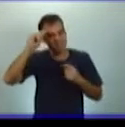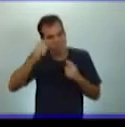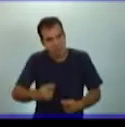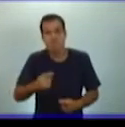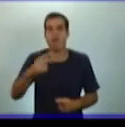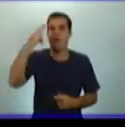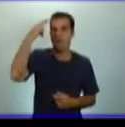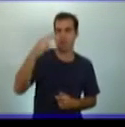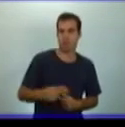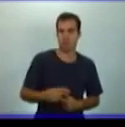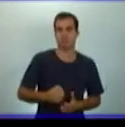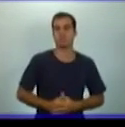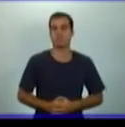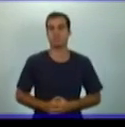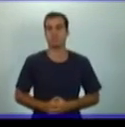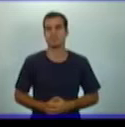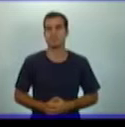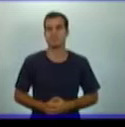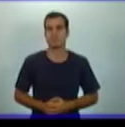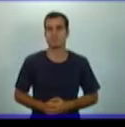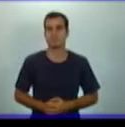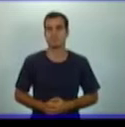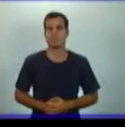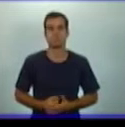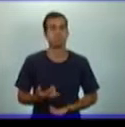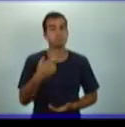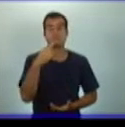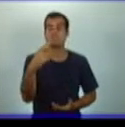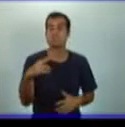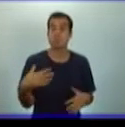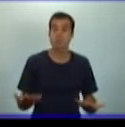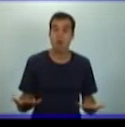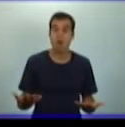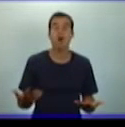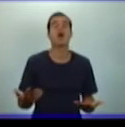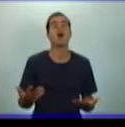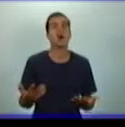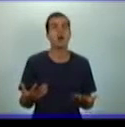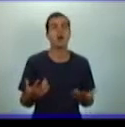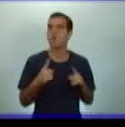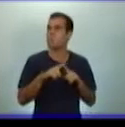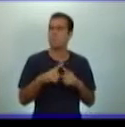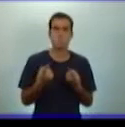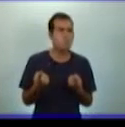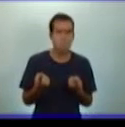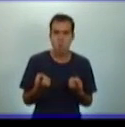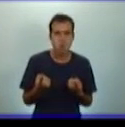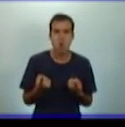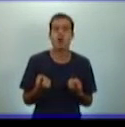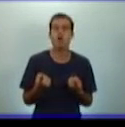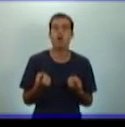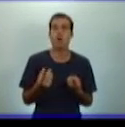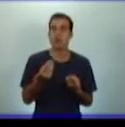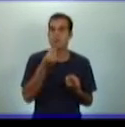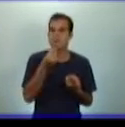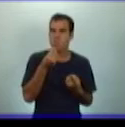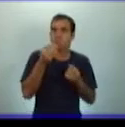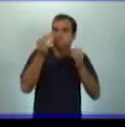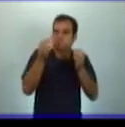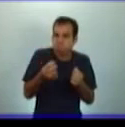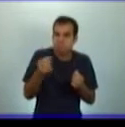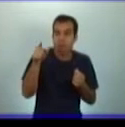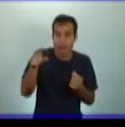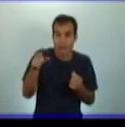¿Qué vas a responder entonces? ¿Por qué podemos afirmar que este